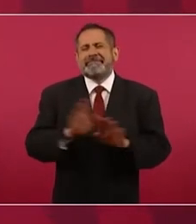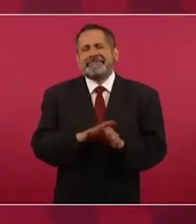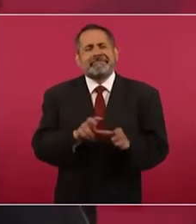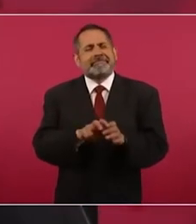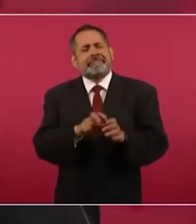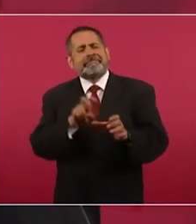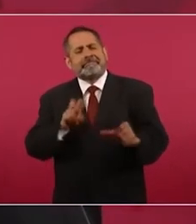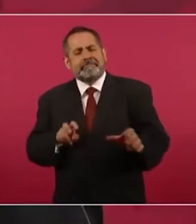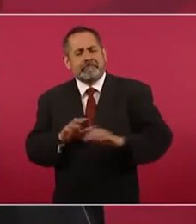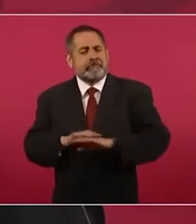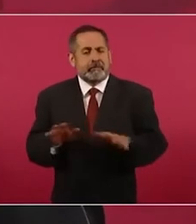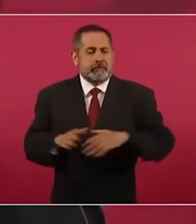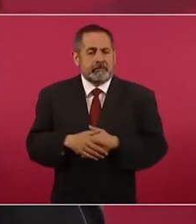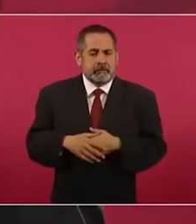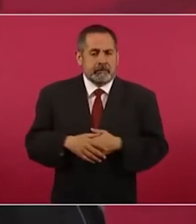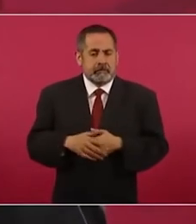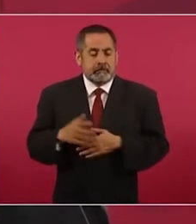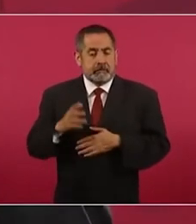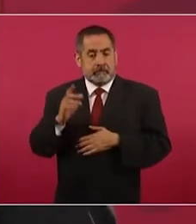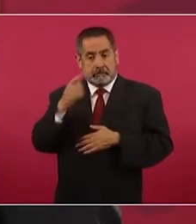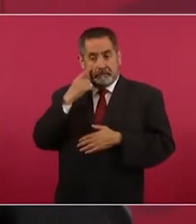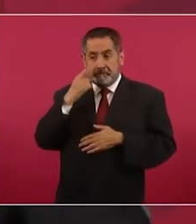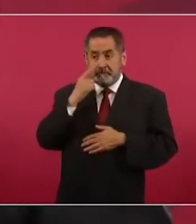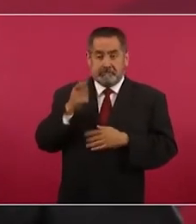ya cuando uno no domina